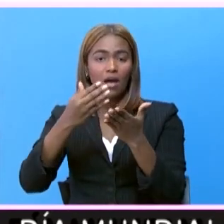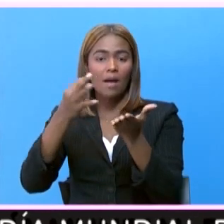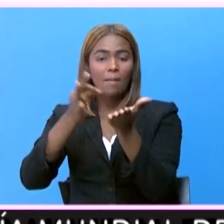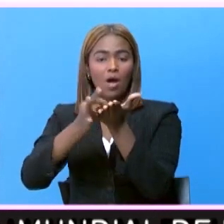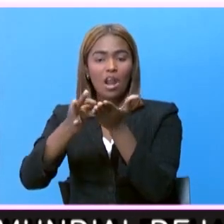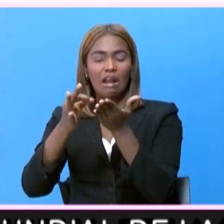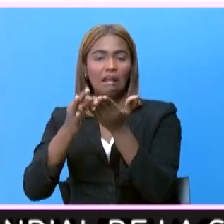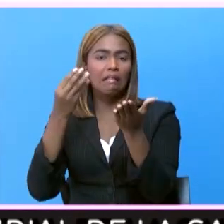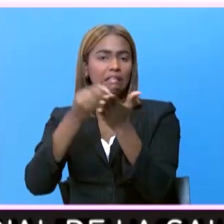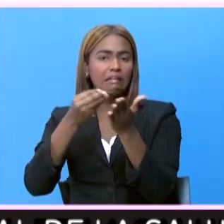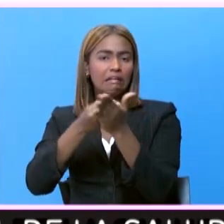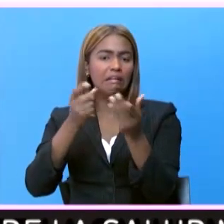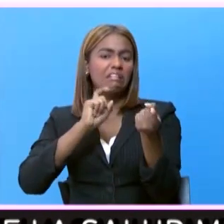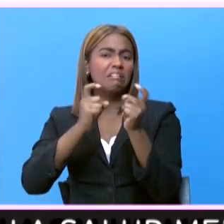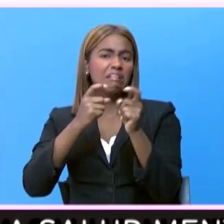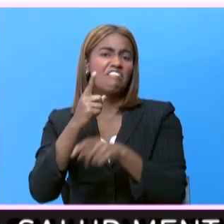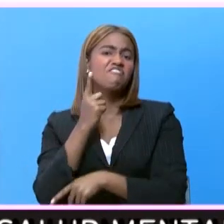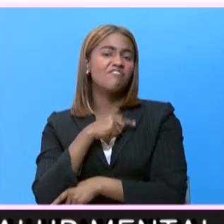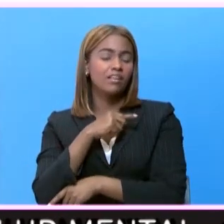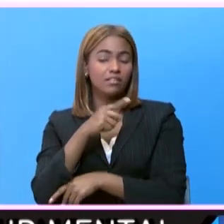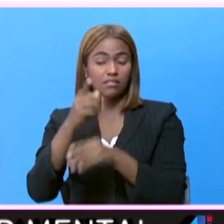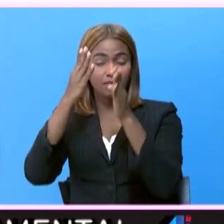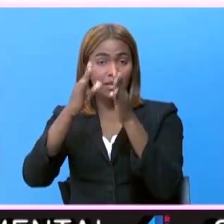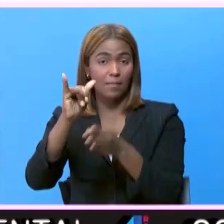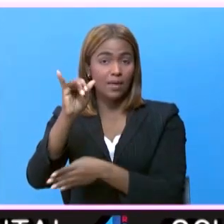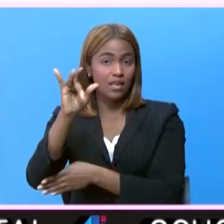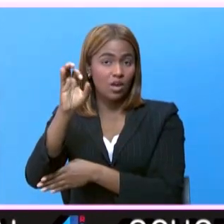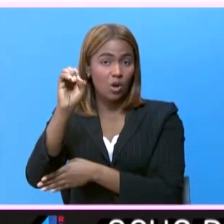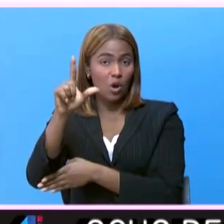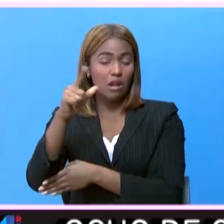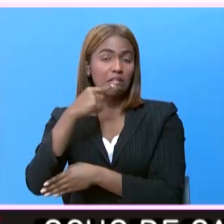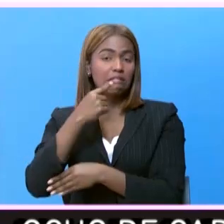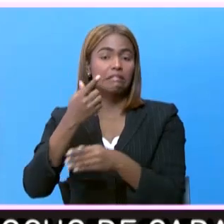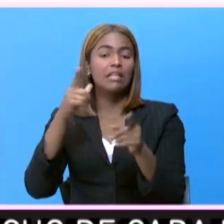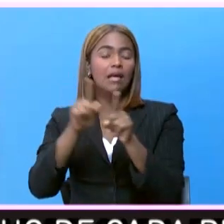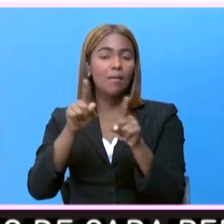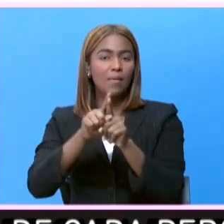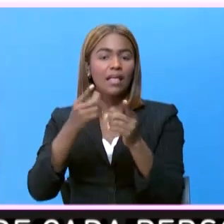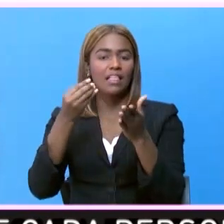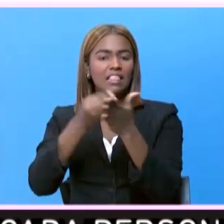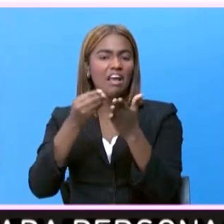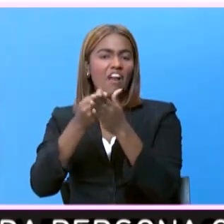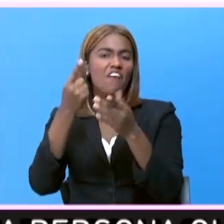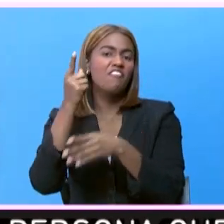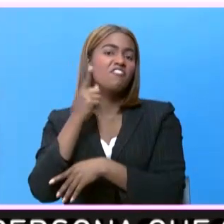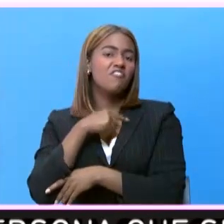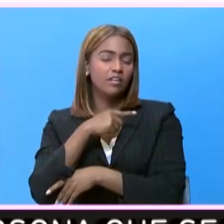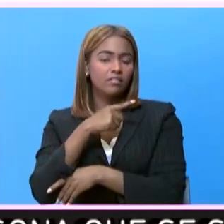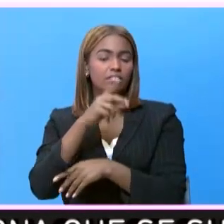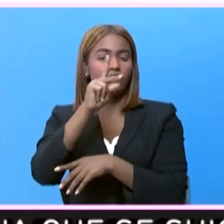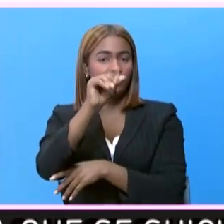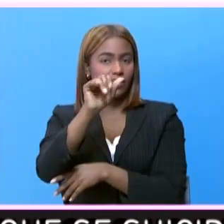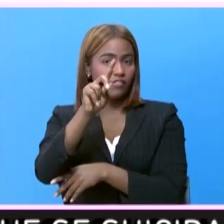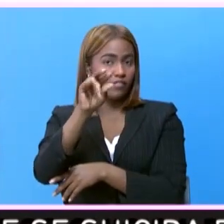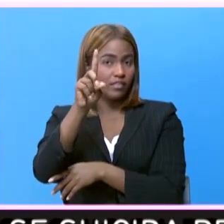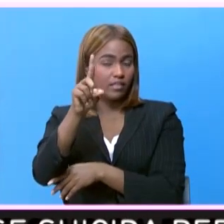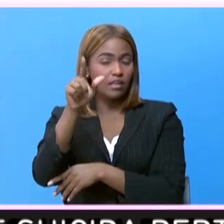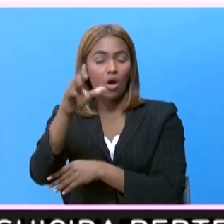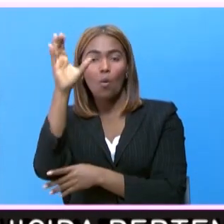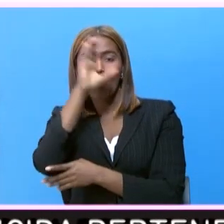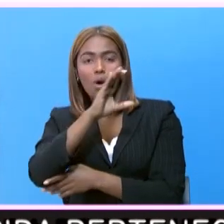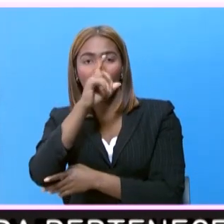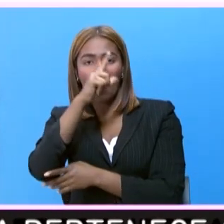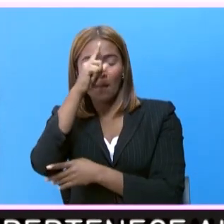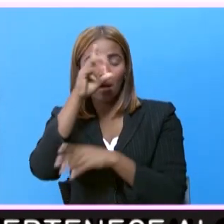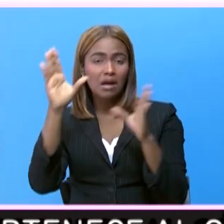moneda. Michael Maríñez Rosario es buscado por la supuesta falsificación de monedas. David Antonio Valerio Coronado es buscado